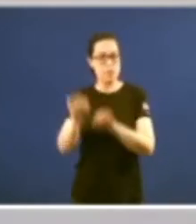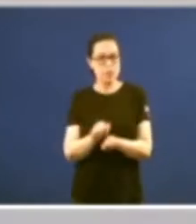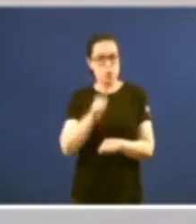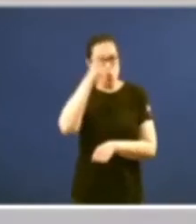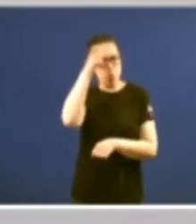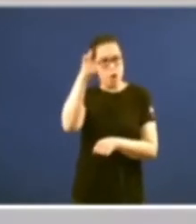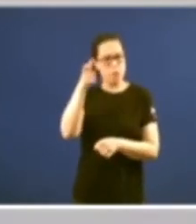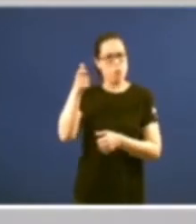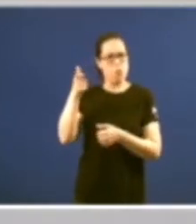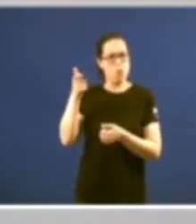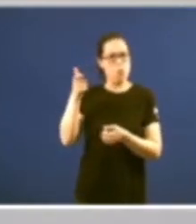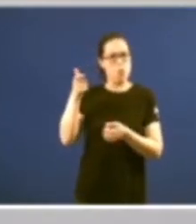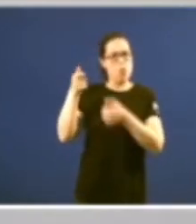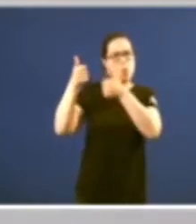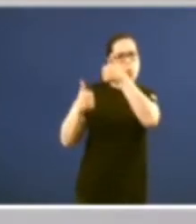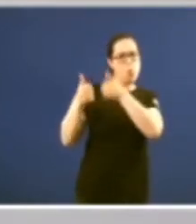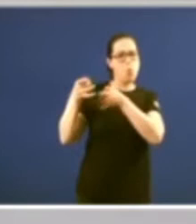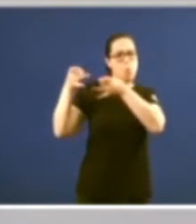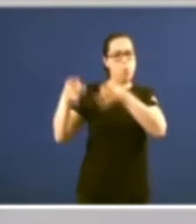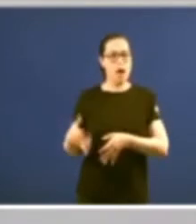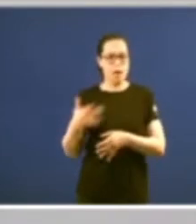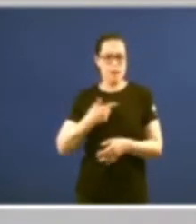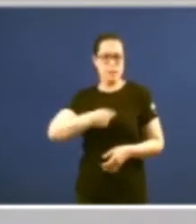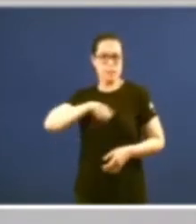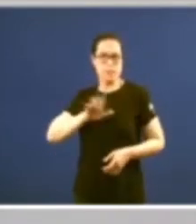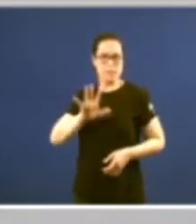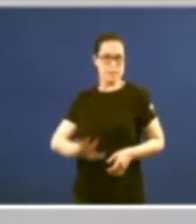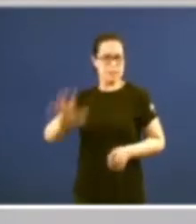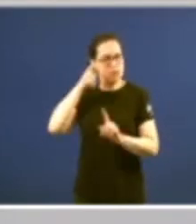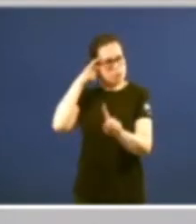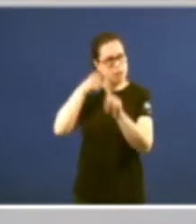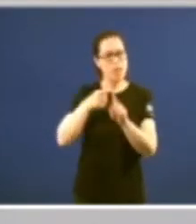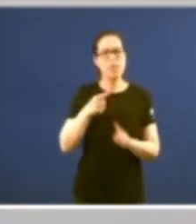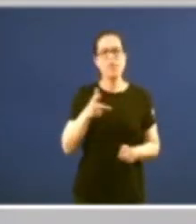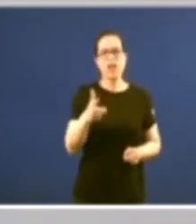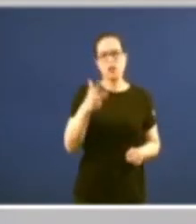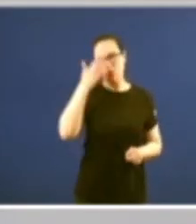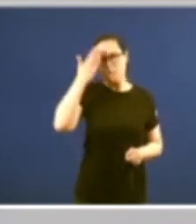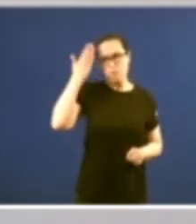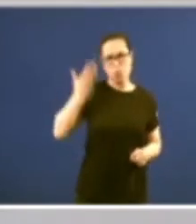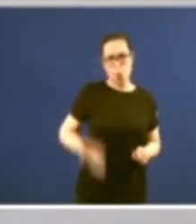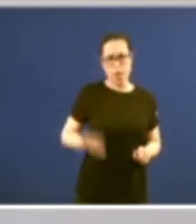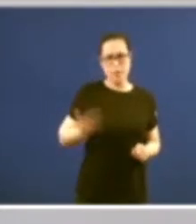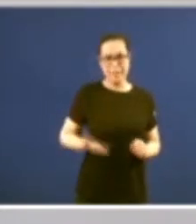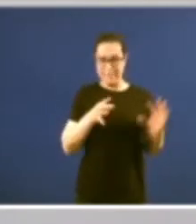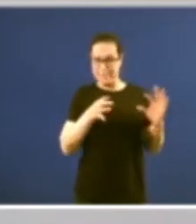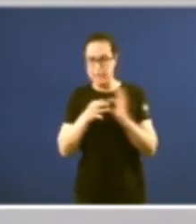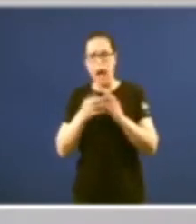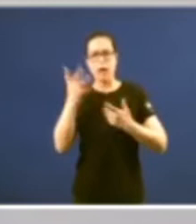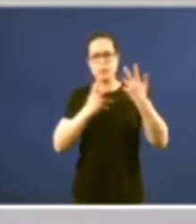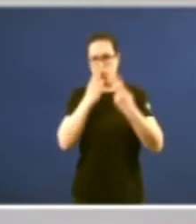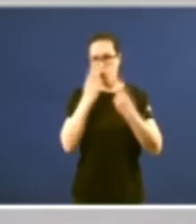potencia el desarrollo y la defensa de los derechos fundamentales en todo lo que tiene que ver con la administración pública